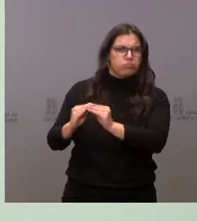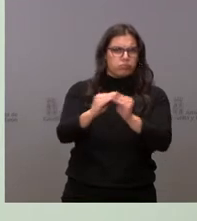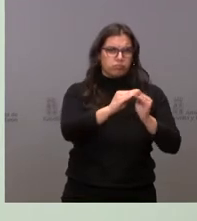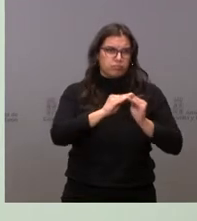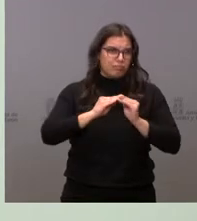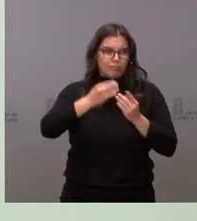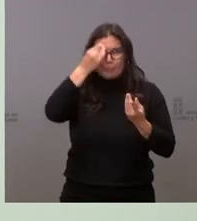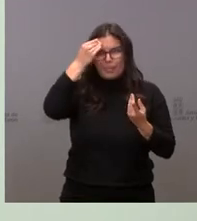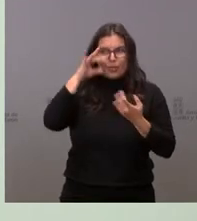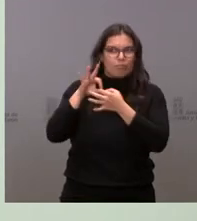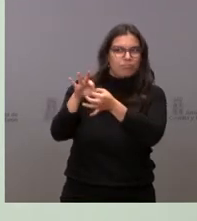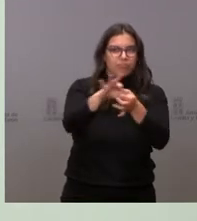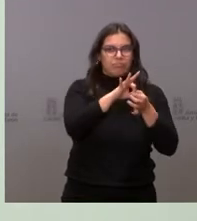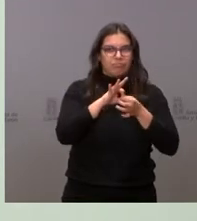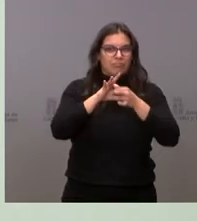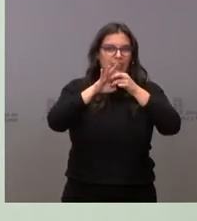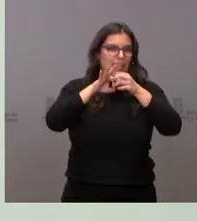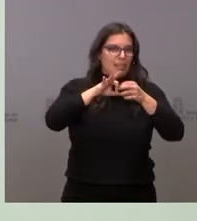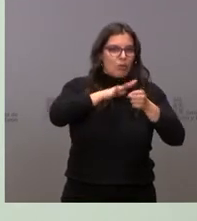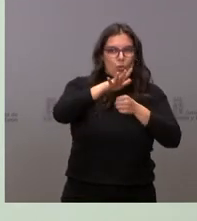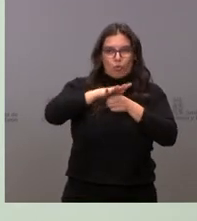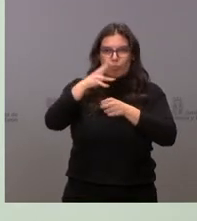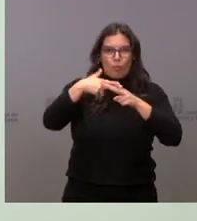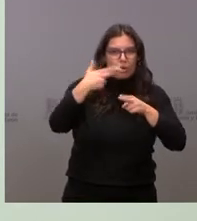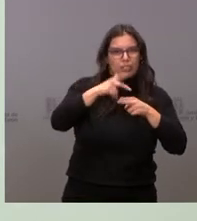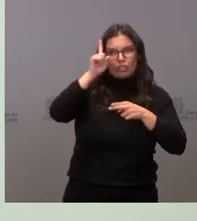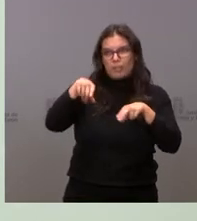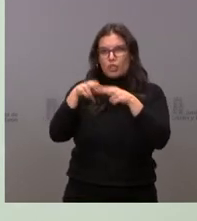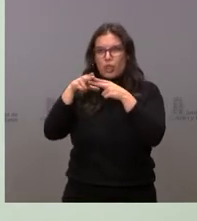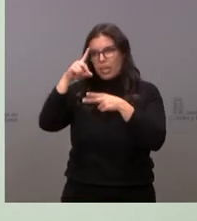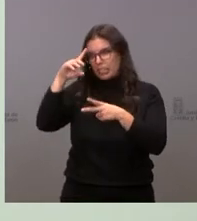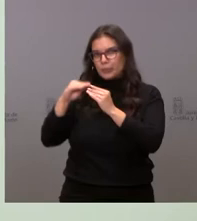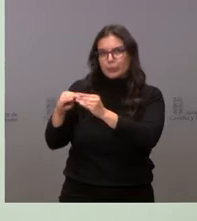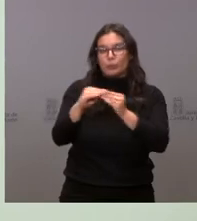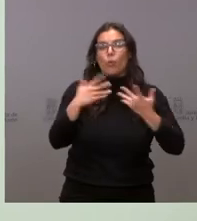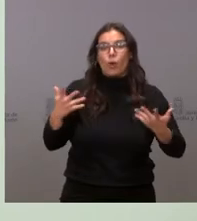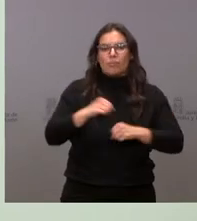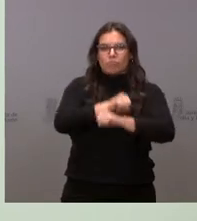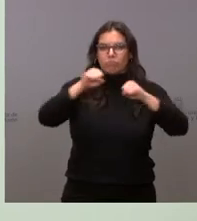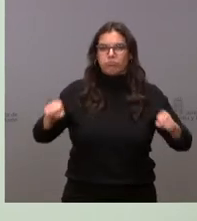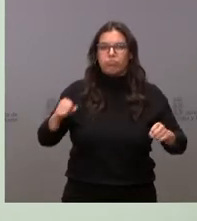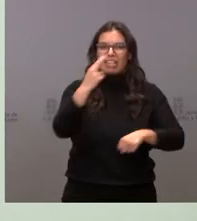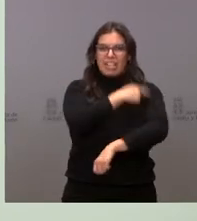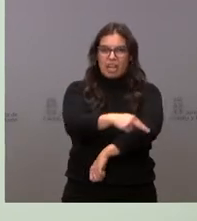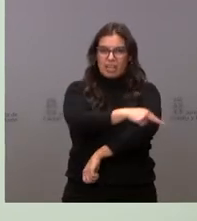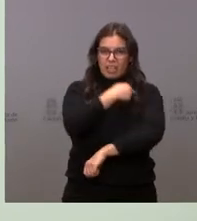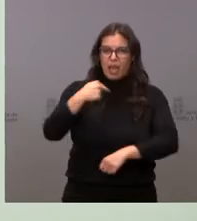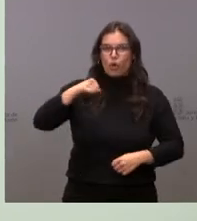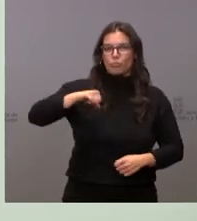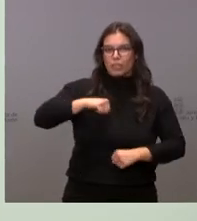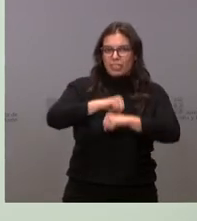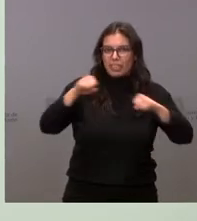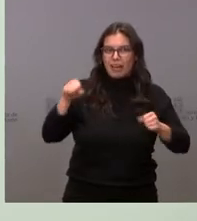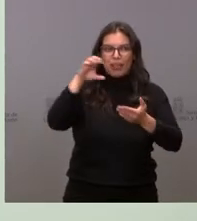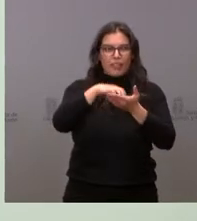unanimidad no solo política, sino social, de reforzar nuestra sanidad, reforzar los hospitales, los